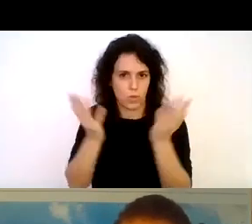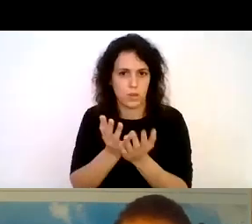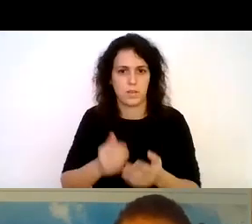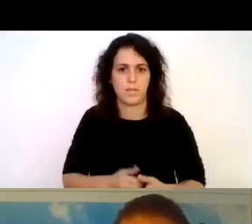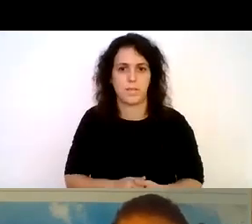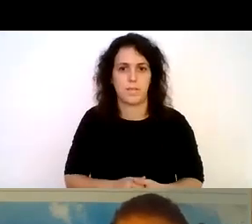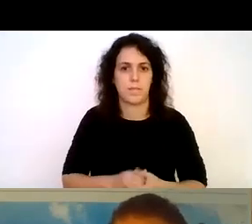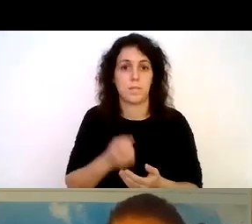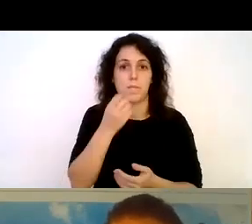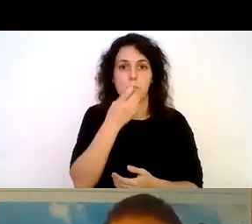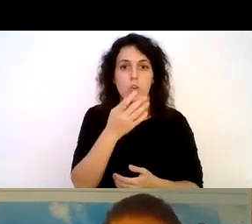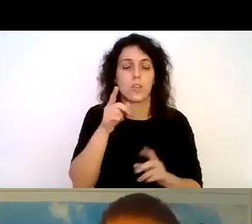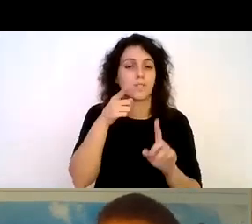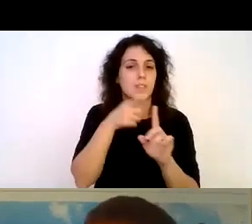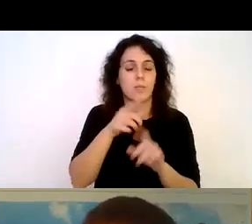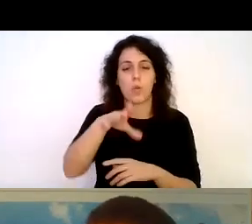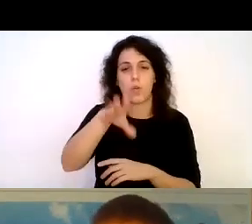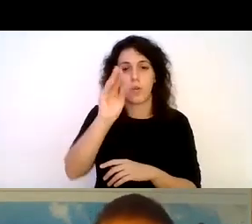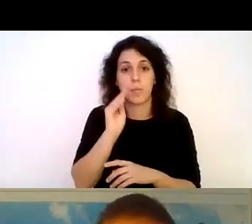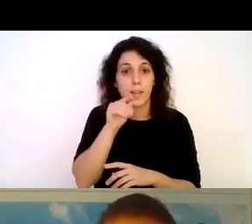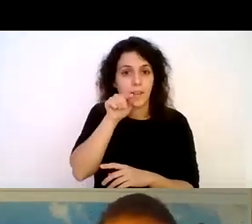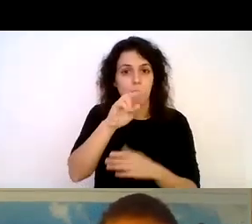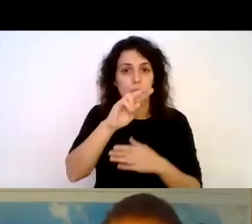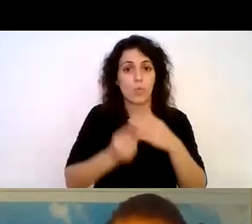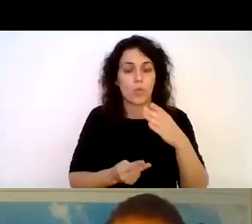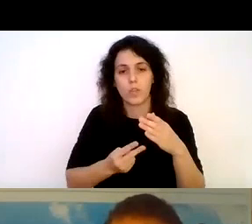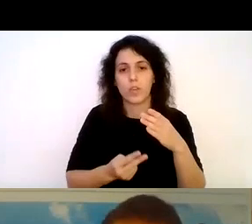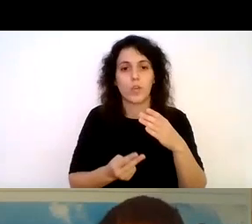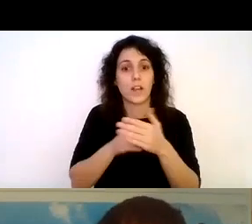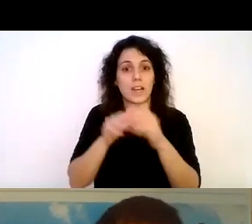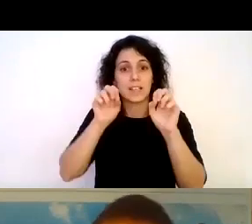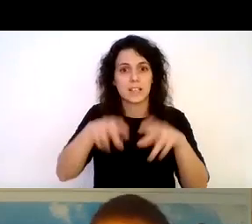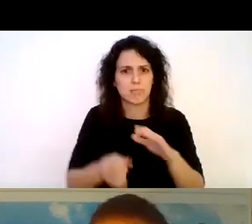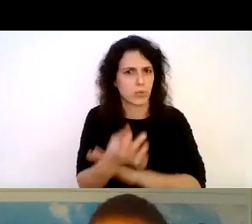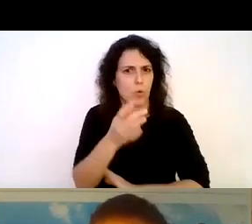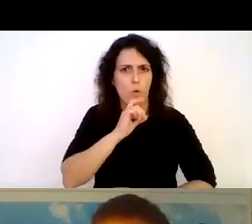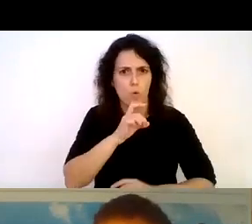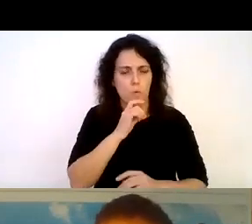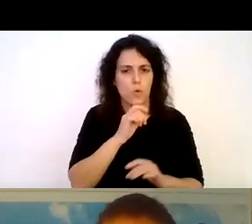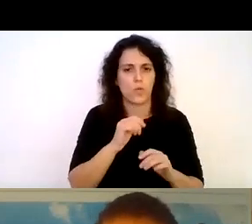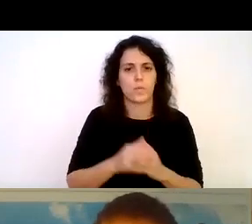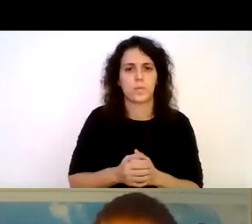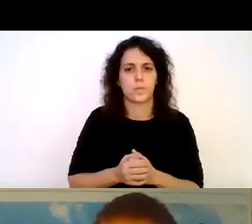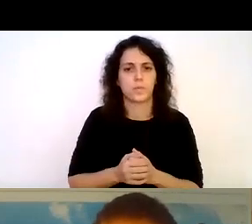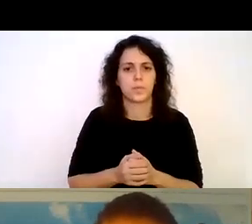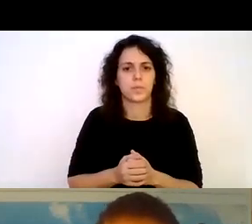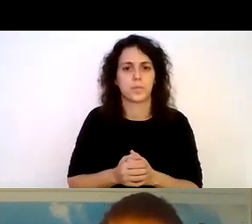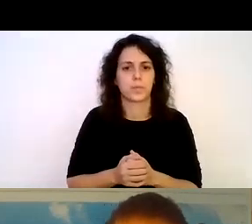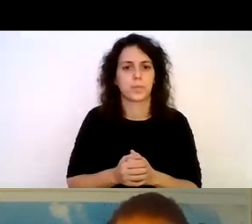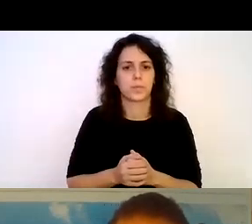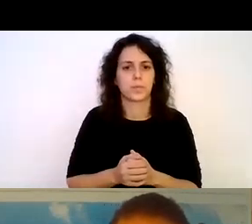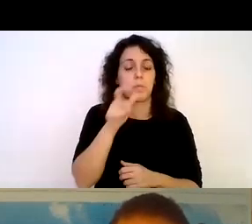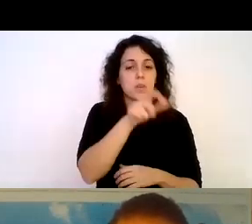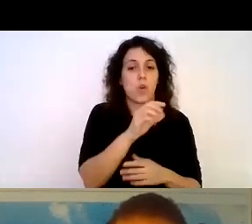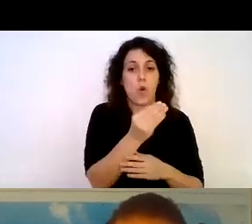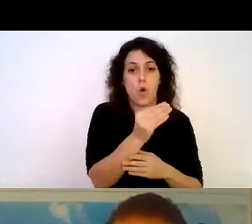bueno para comprender un poco cómo nace buceos sin barreras hay que entender que quien les habla muy joven se